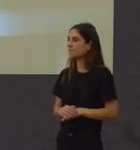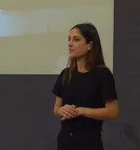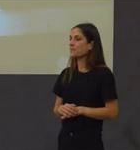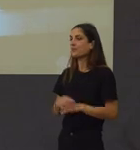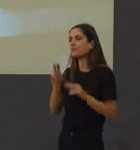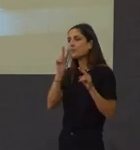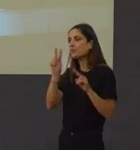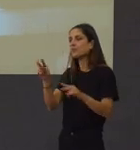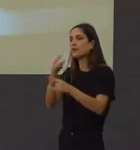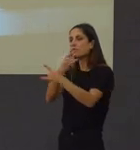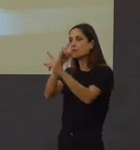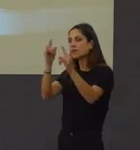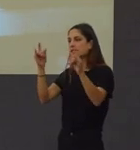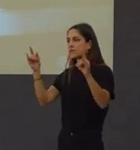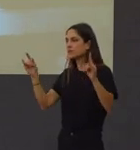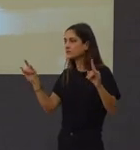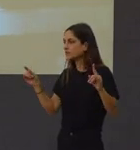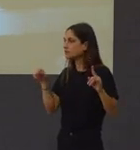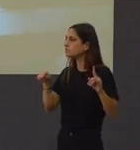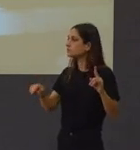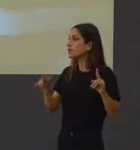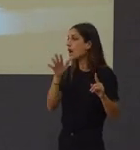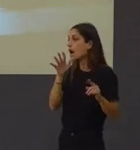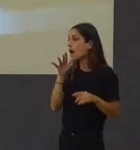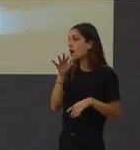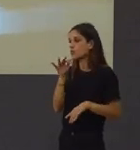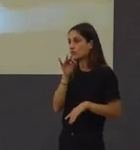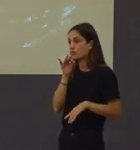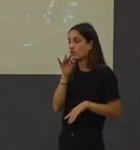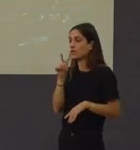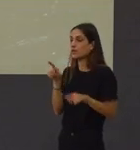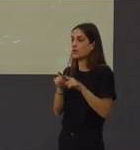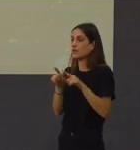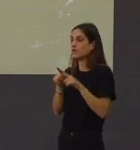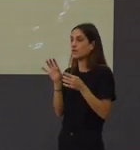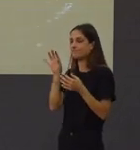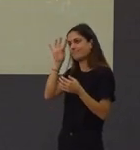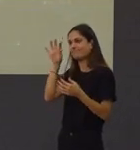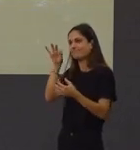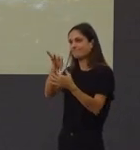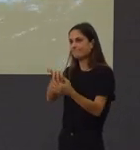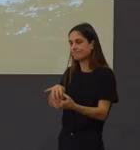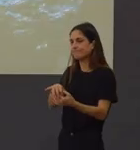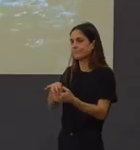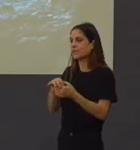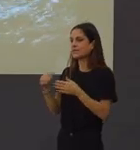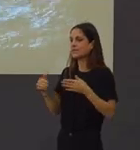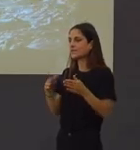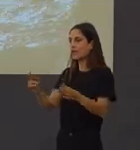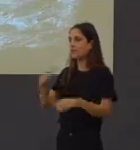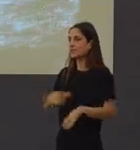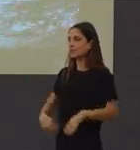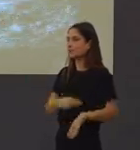Paisagismo. Se seguimos viviendo en relación con Camillo de Santiago. Paisagismo.